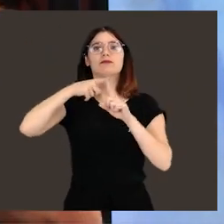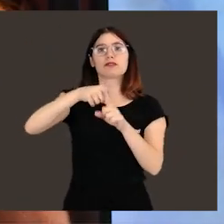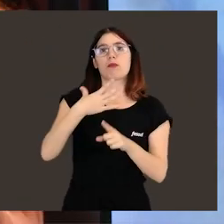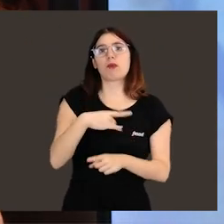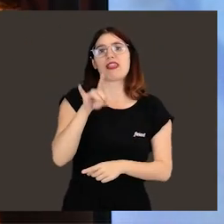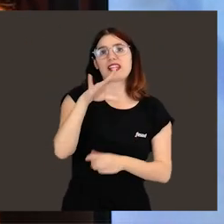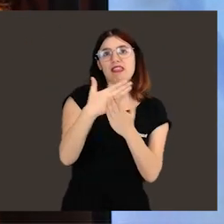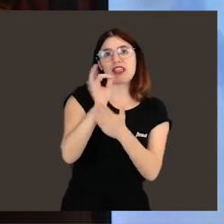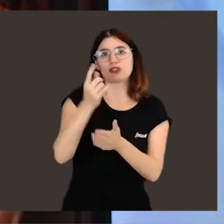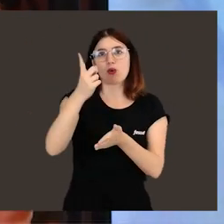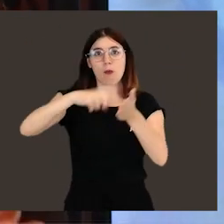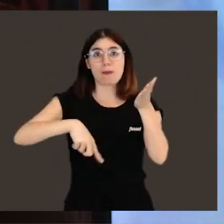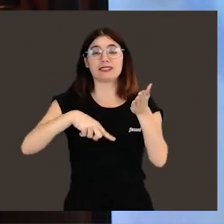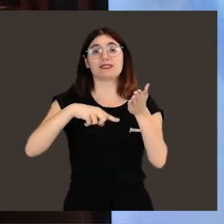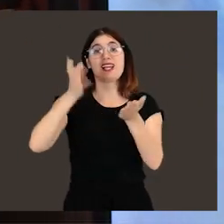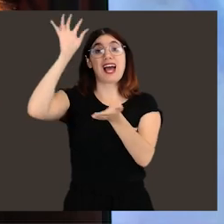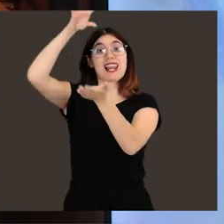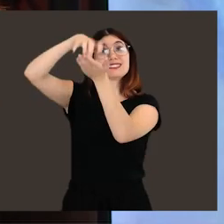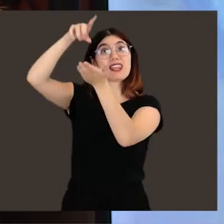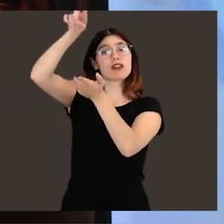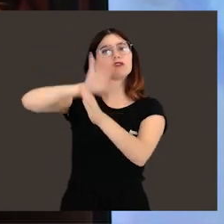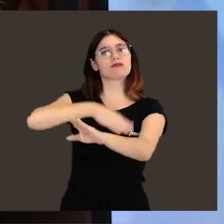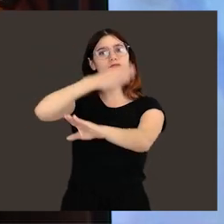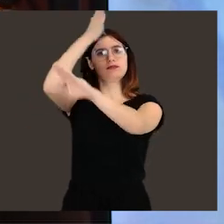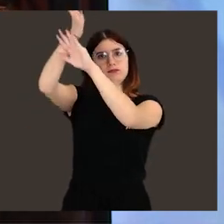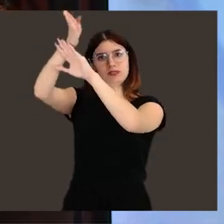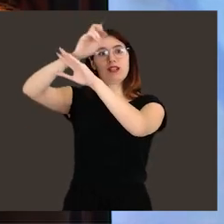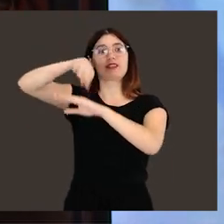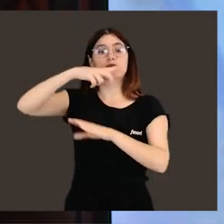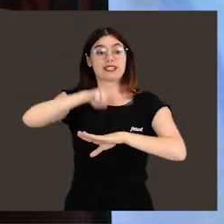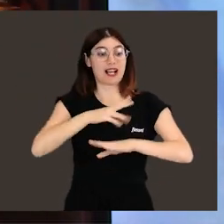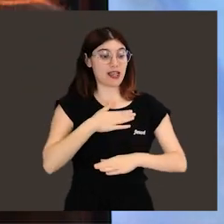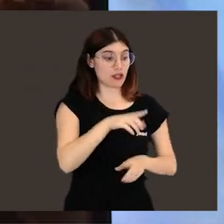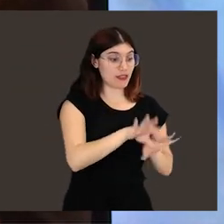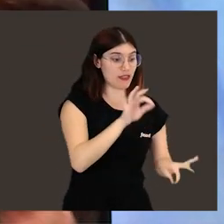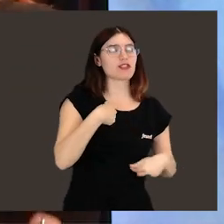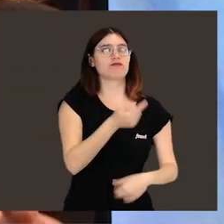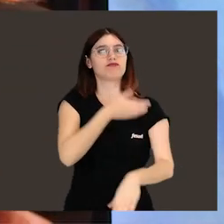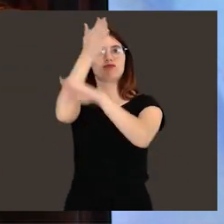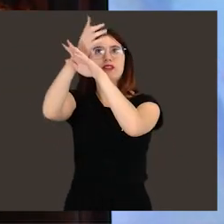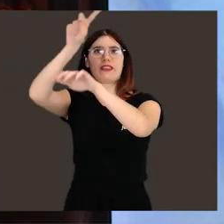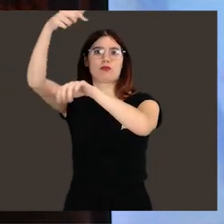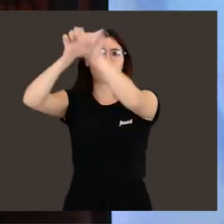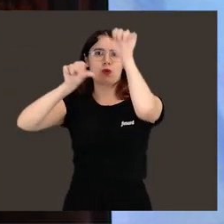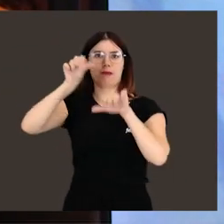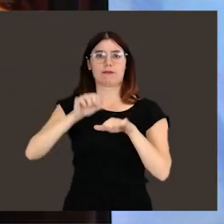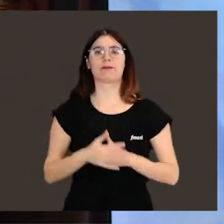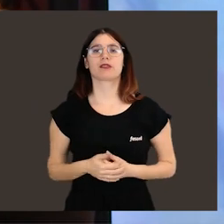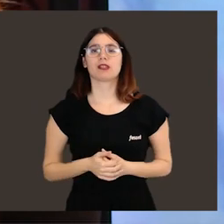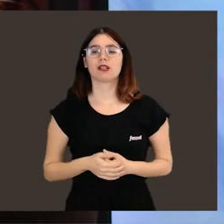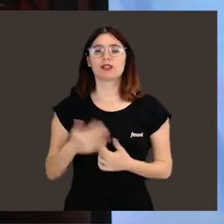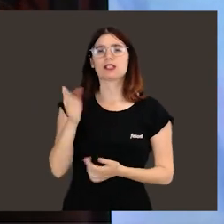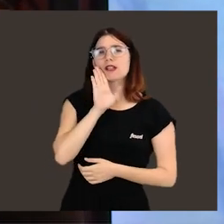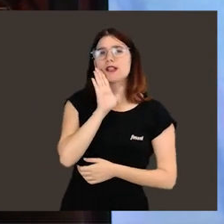tendríamos una misión más corta, de entre 15 días y un mes a la Estación Espacial Internacional, hacer lo que nuestras delegaciones hayan decidido y